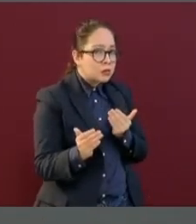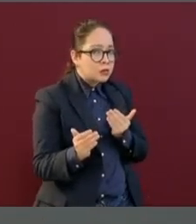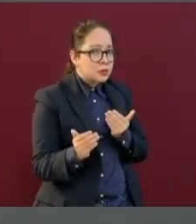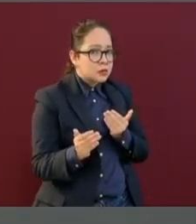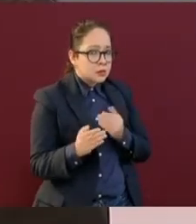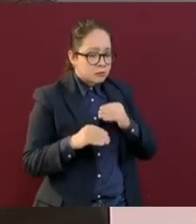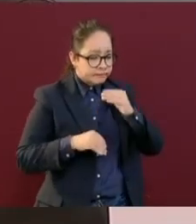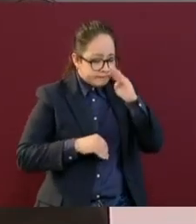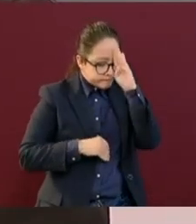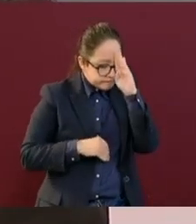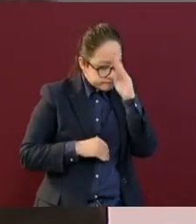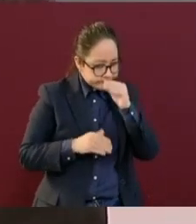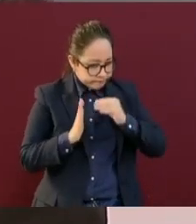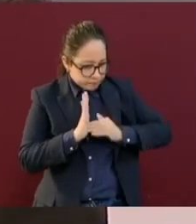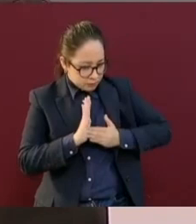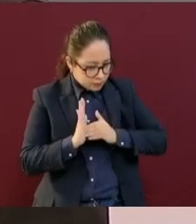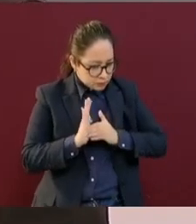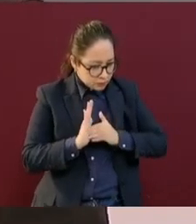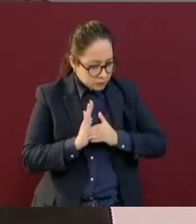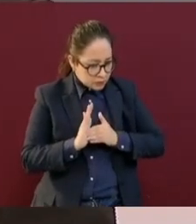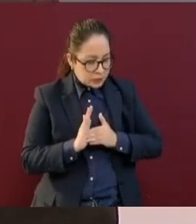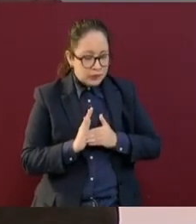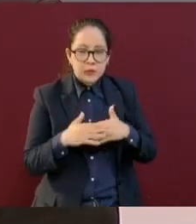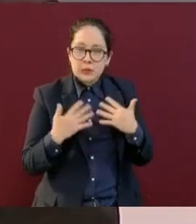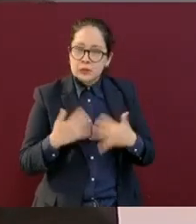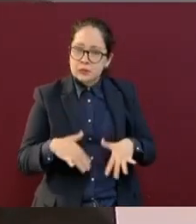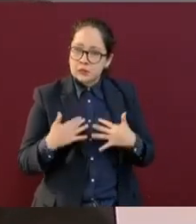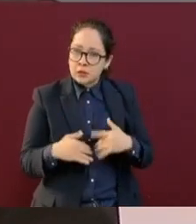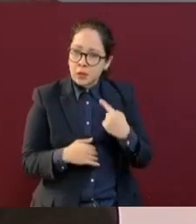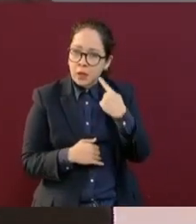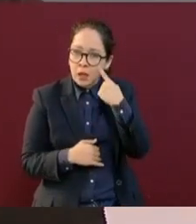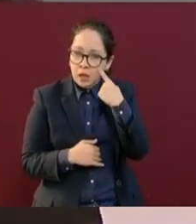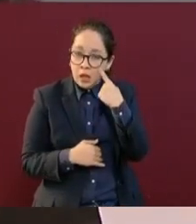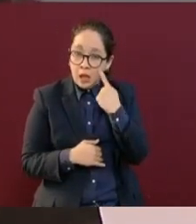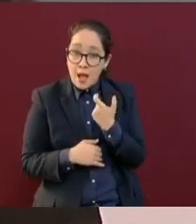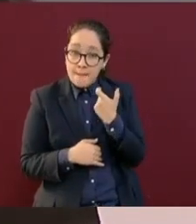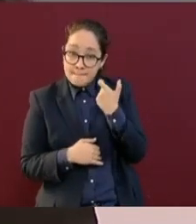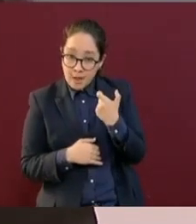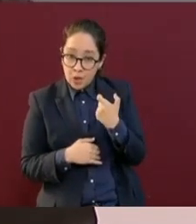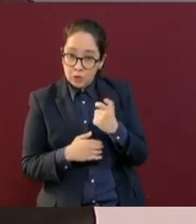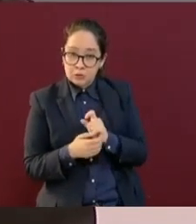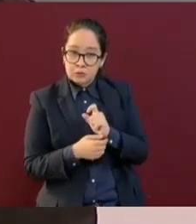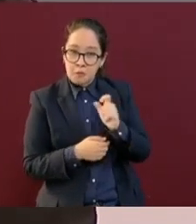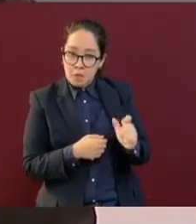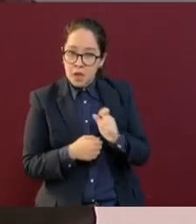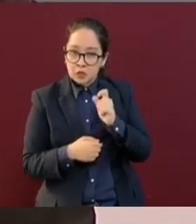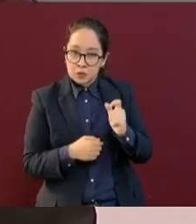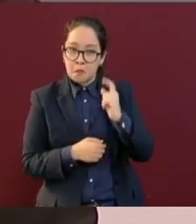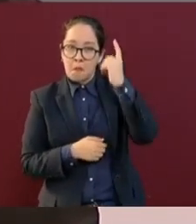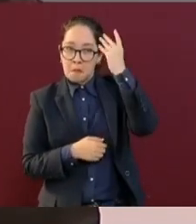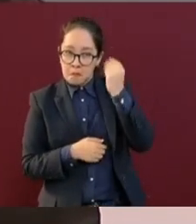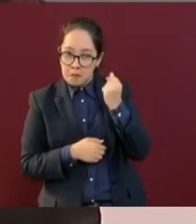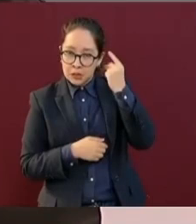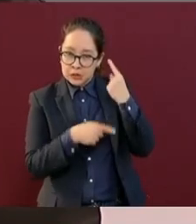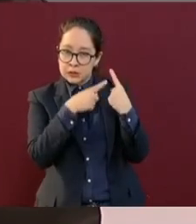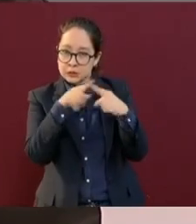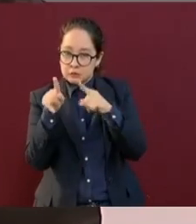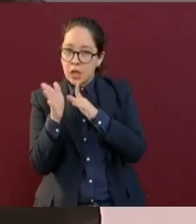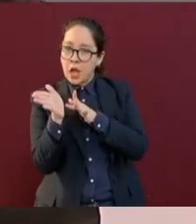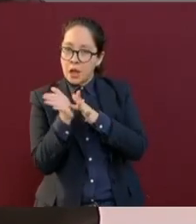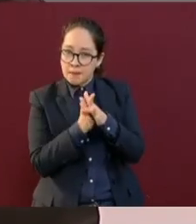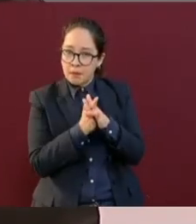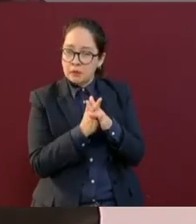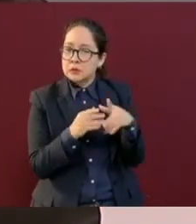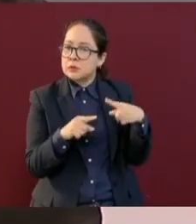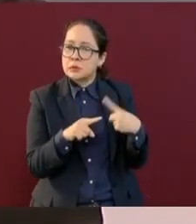que se adelantaran los pagos de las pensiones para